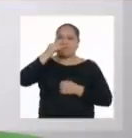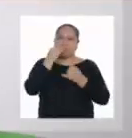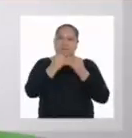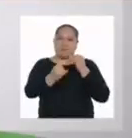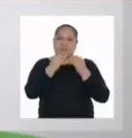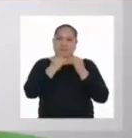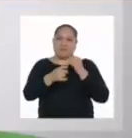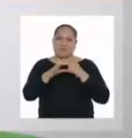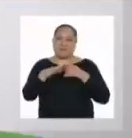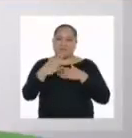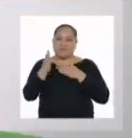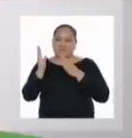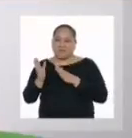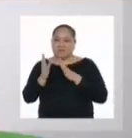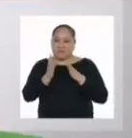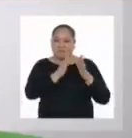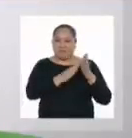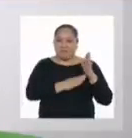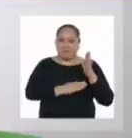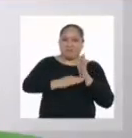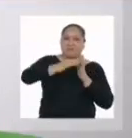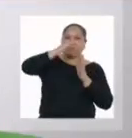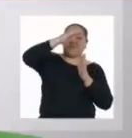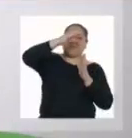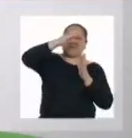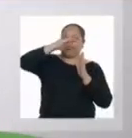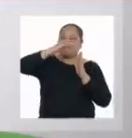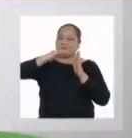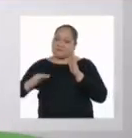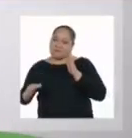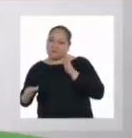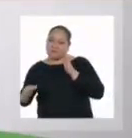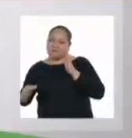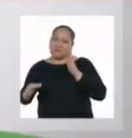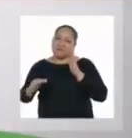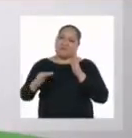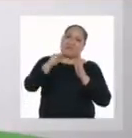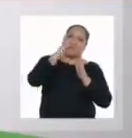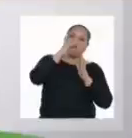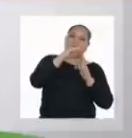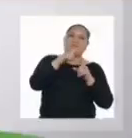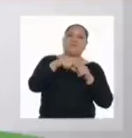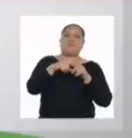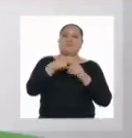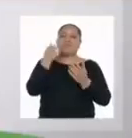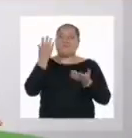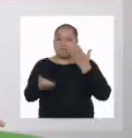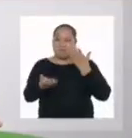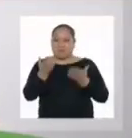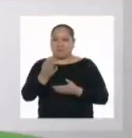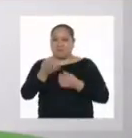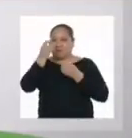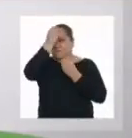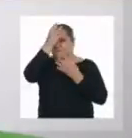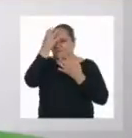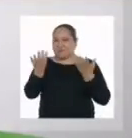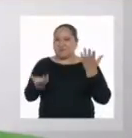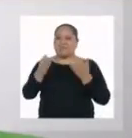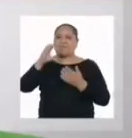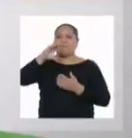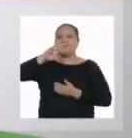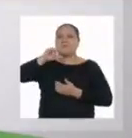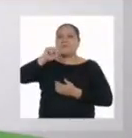podemos ordenar los datos de forma creciente o decreciente. Así será más sencillo compararlos con información